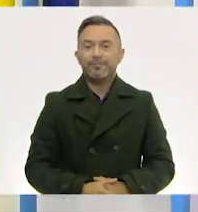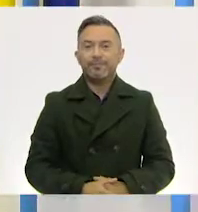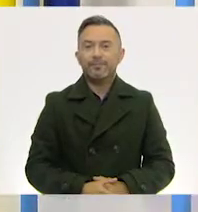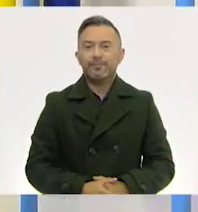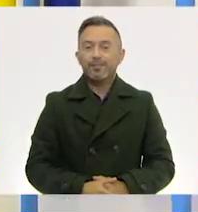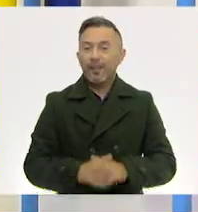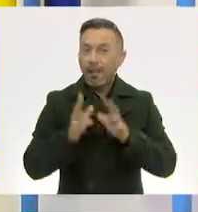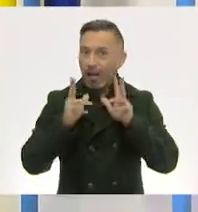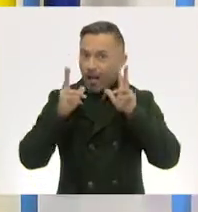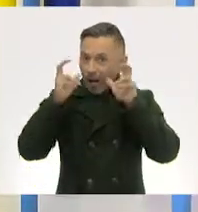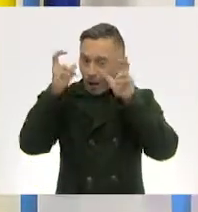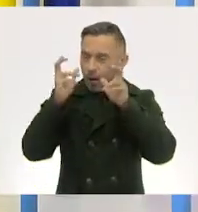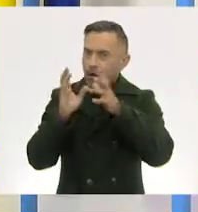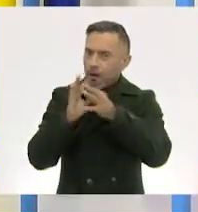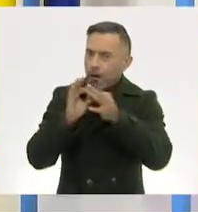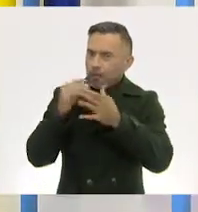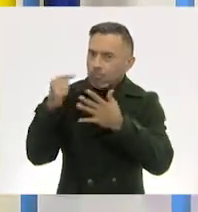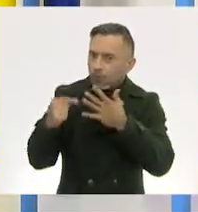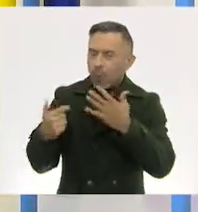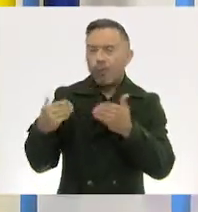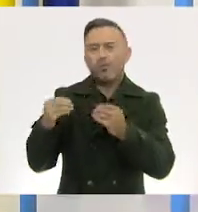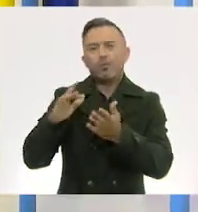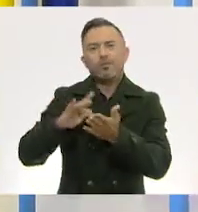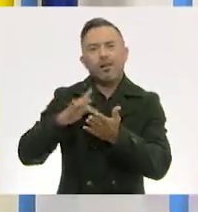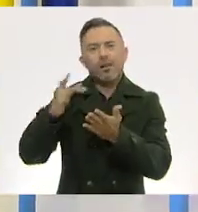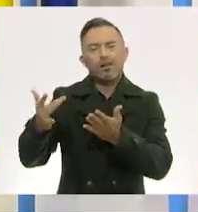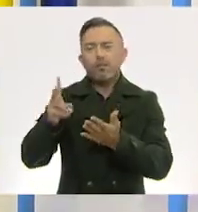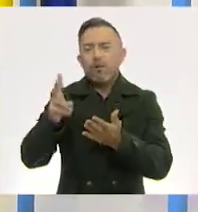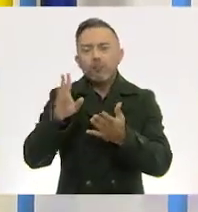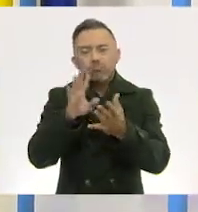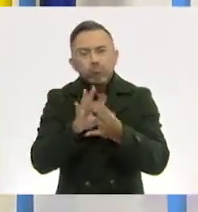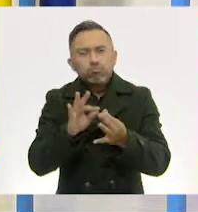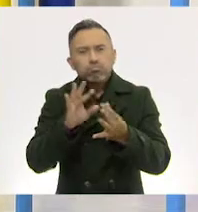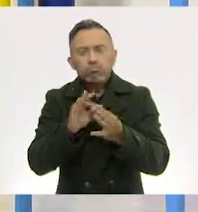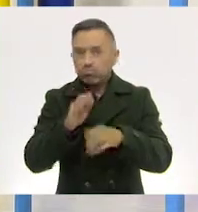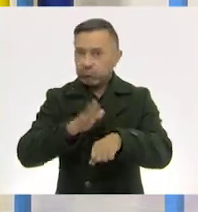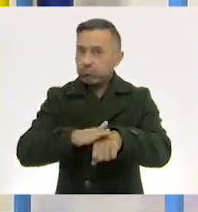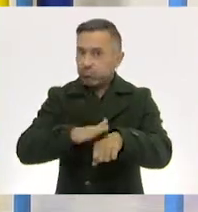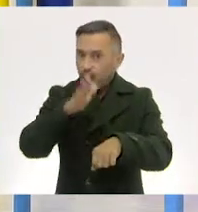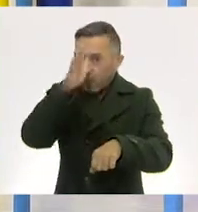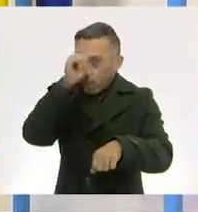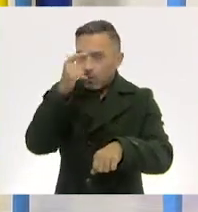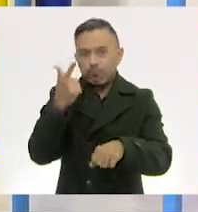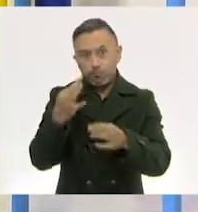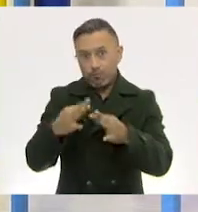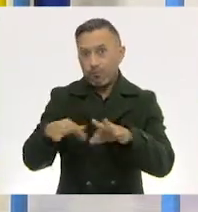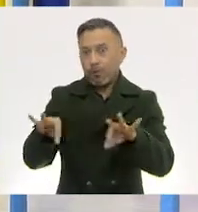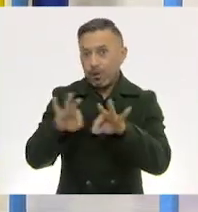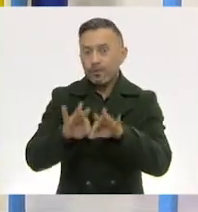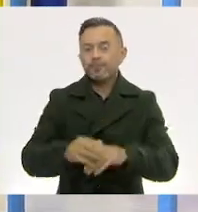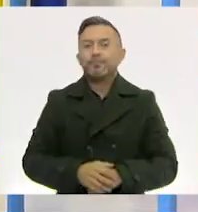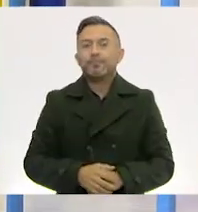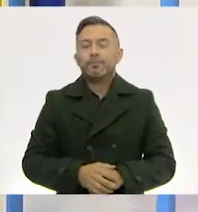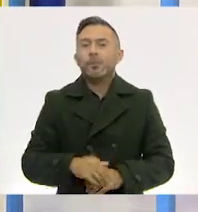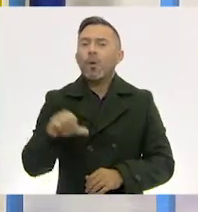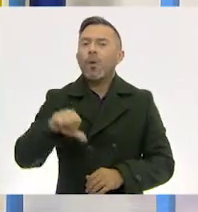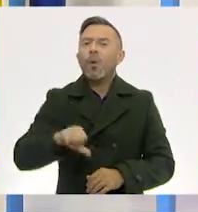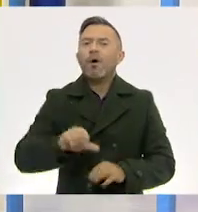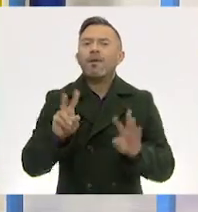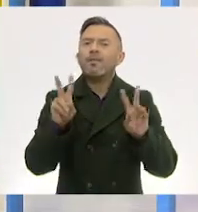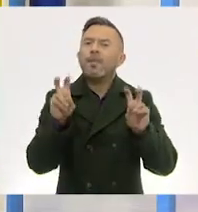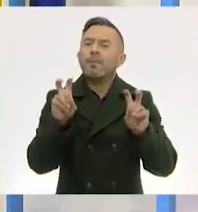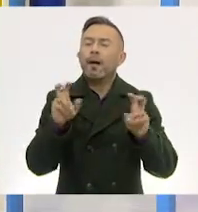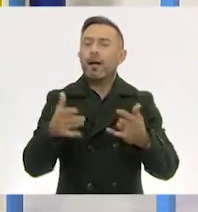Muchísimas gracias, Ajo Listo. Tus recomendaciones siempre son muy importantes. Y bueno, ahora sí, para ver el tema de hoy, una historia de papel,